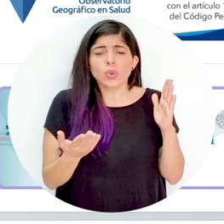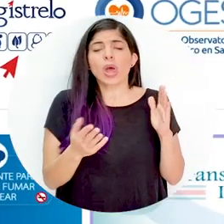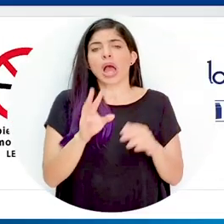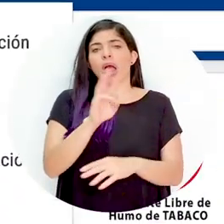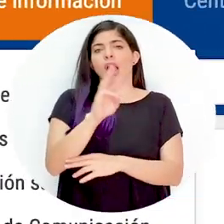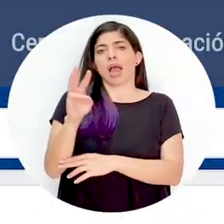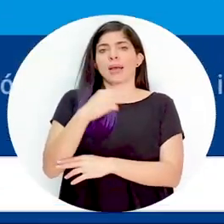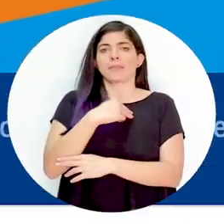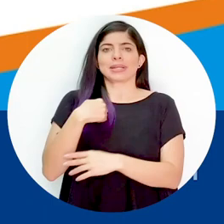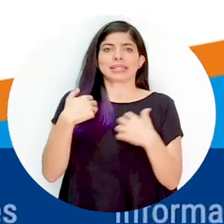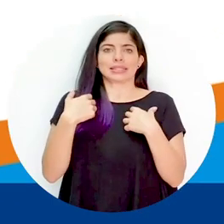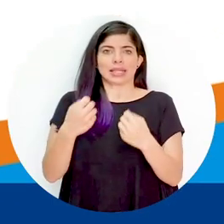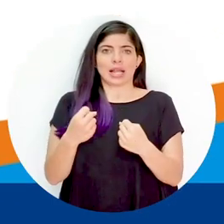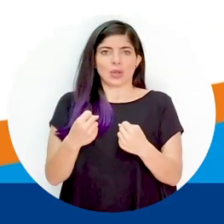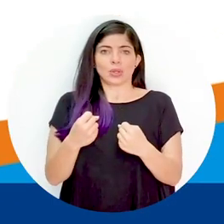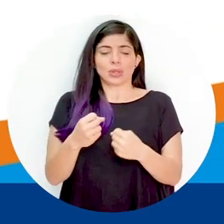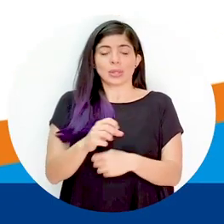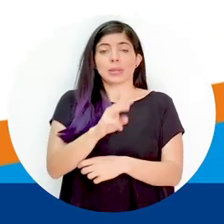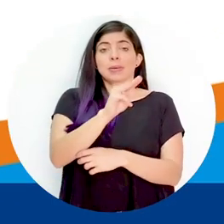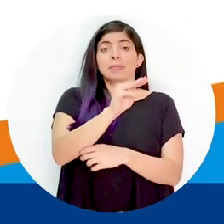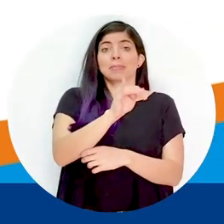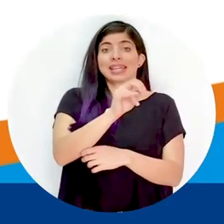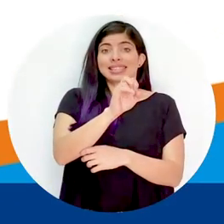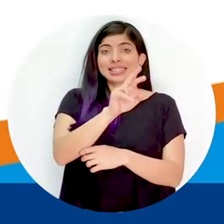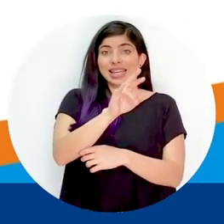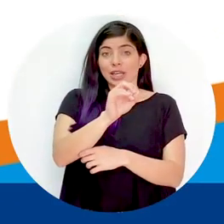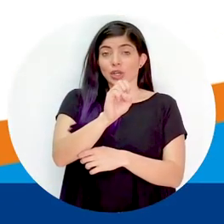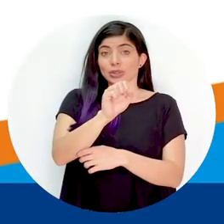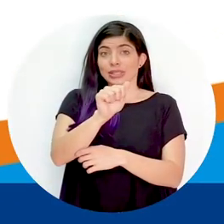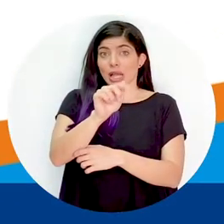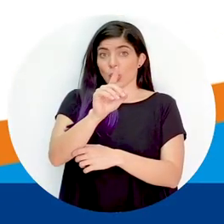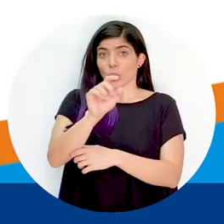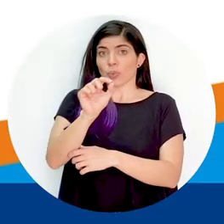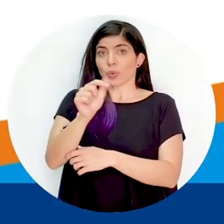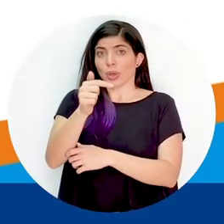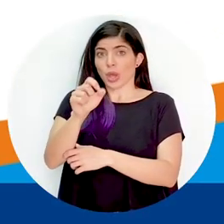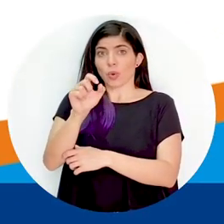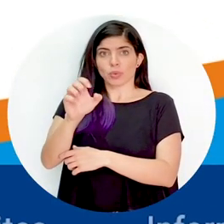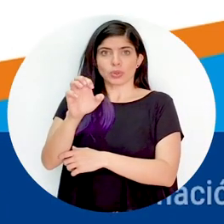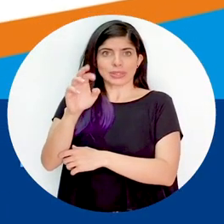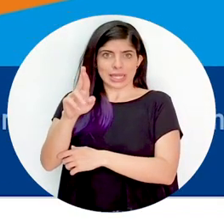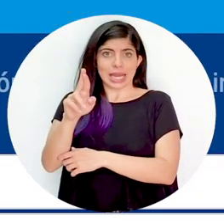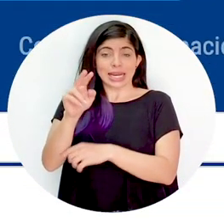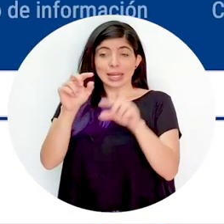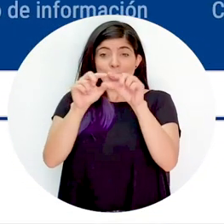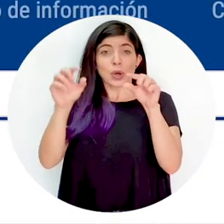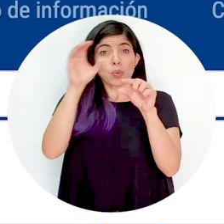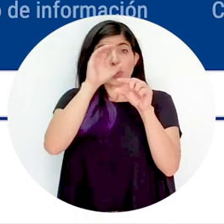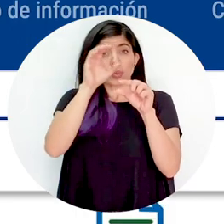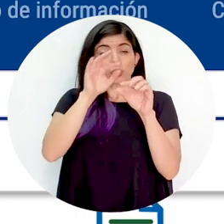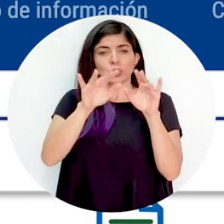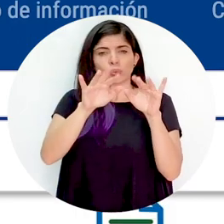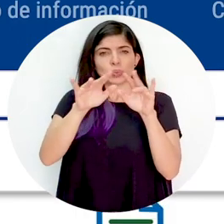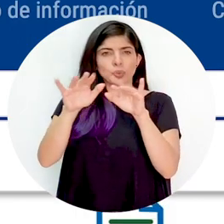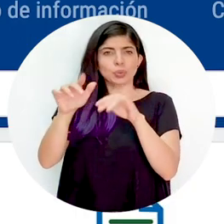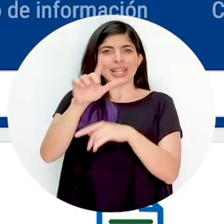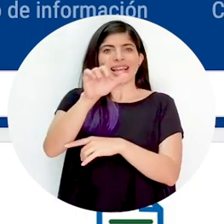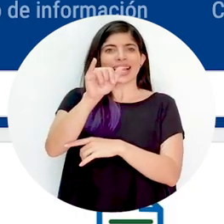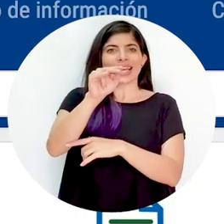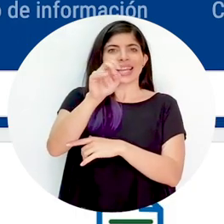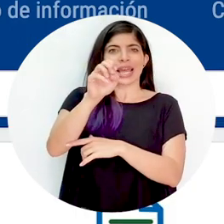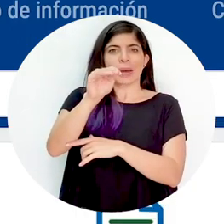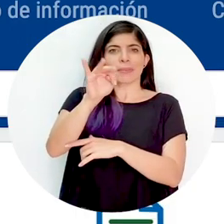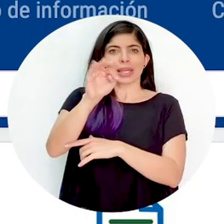En la página del Ministerio de Salud, ministeriodesalud.go.cr. En la barra de búsqueda escribo